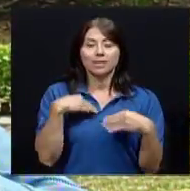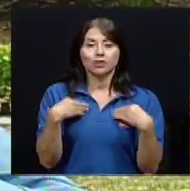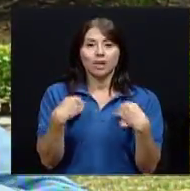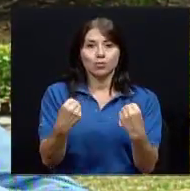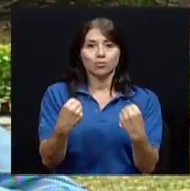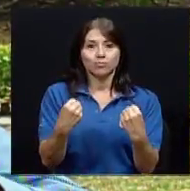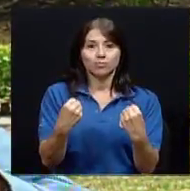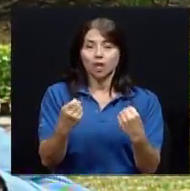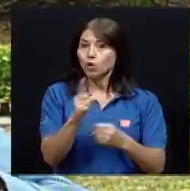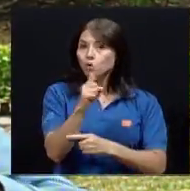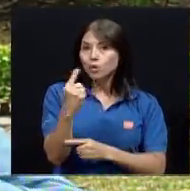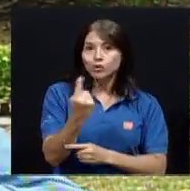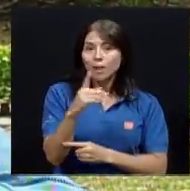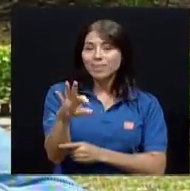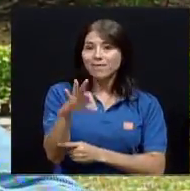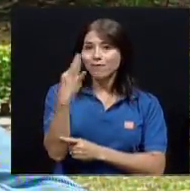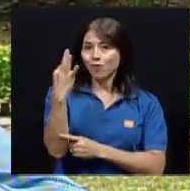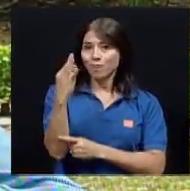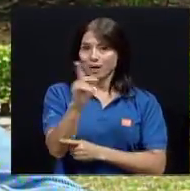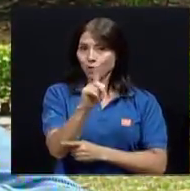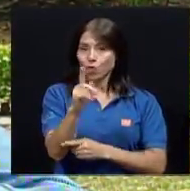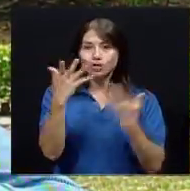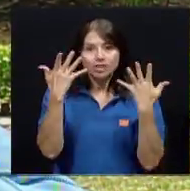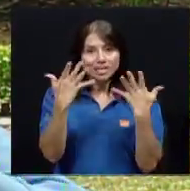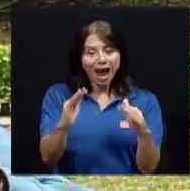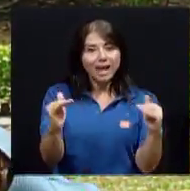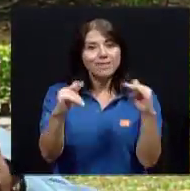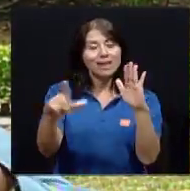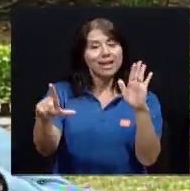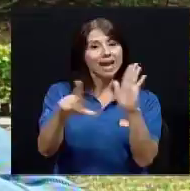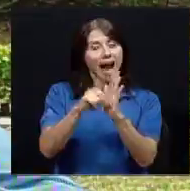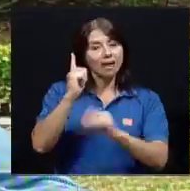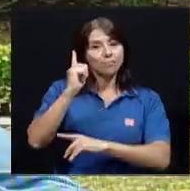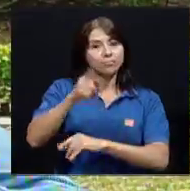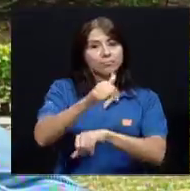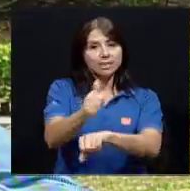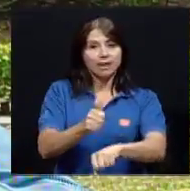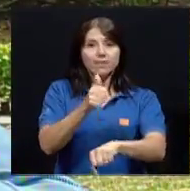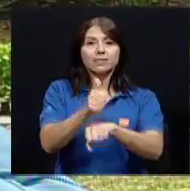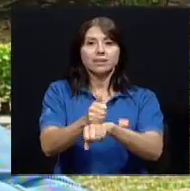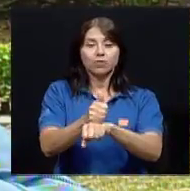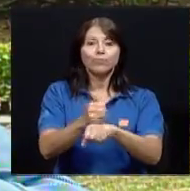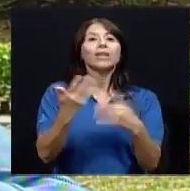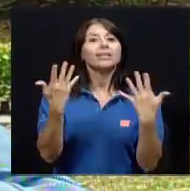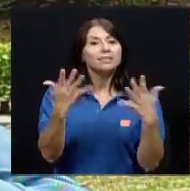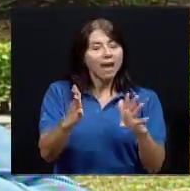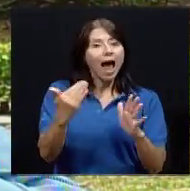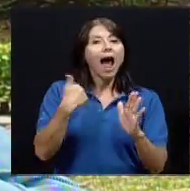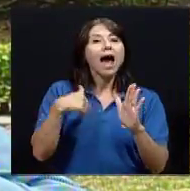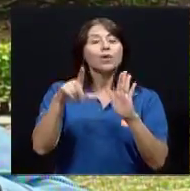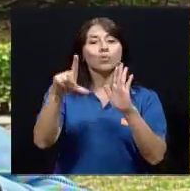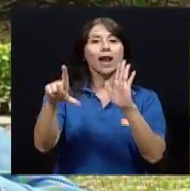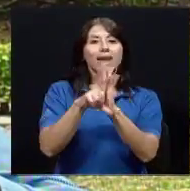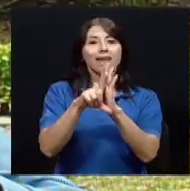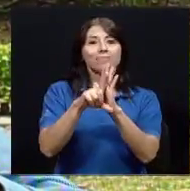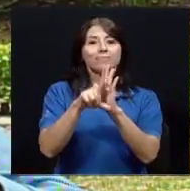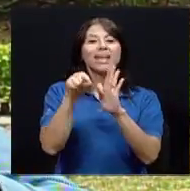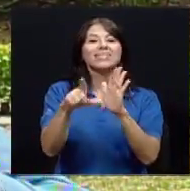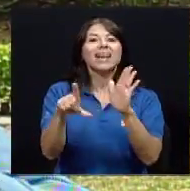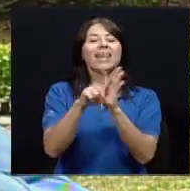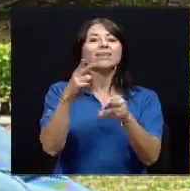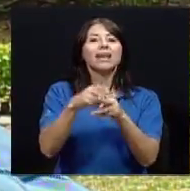así está definido legalmente, ¿verdad? Bueno, una ley, que es la de reforma del sector salud de los años